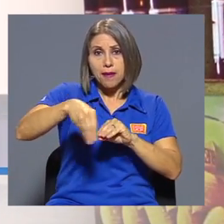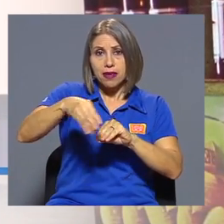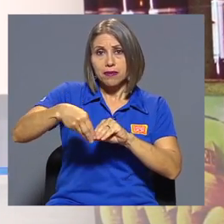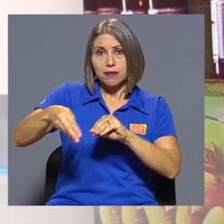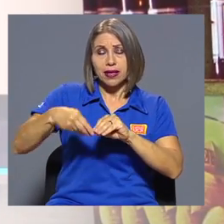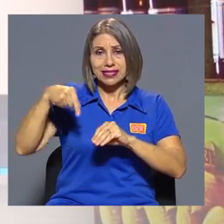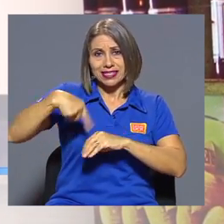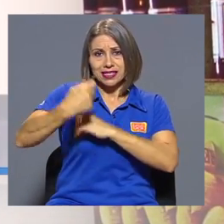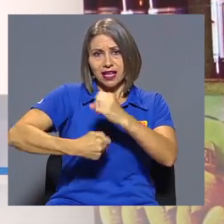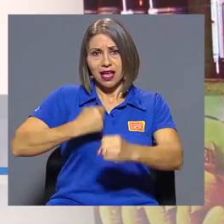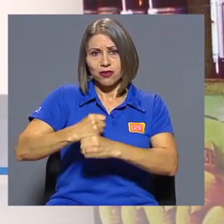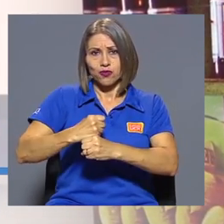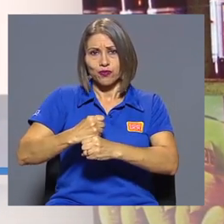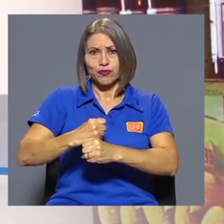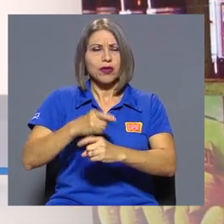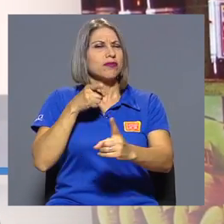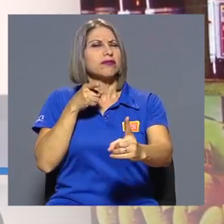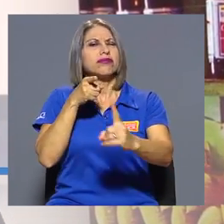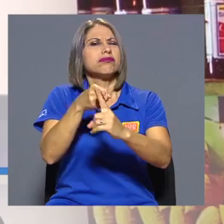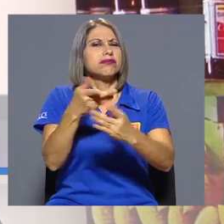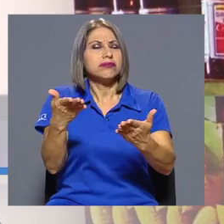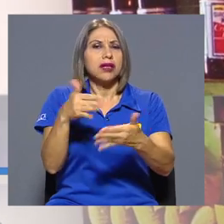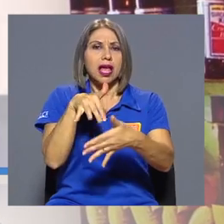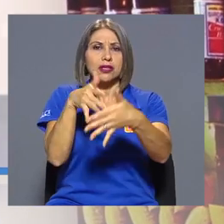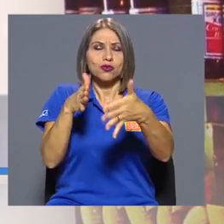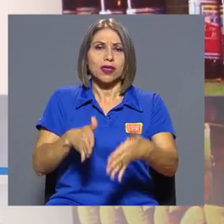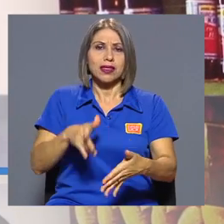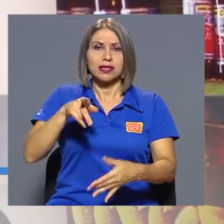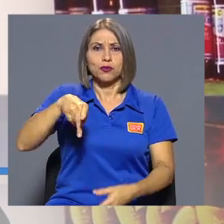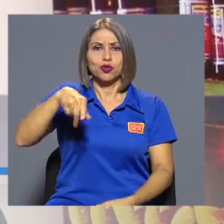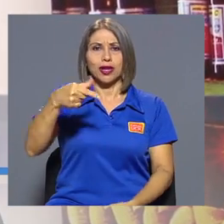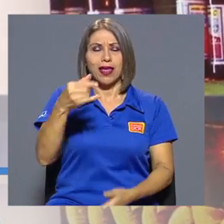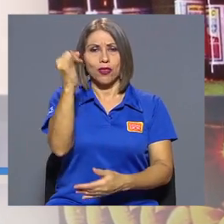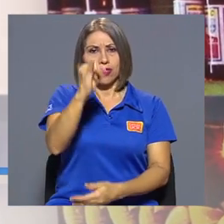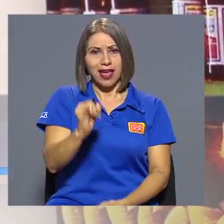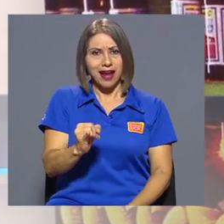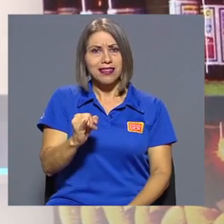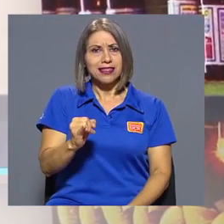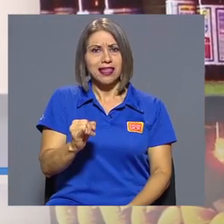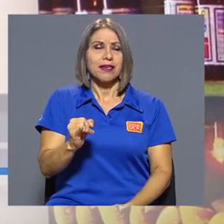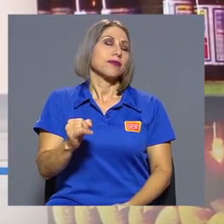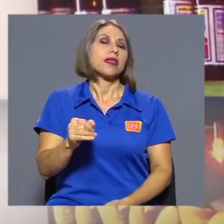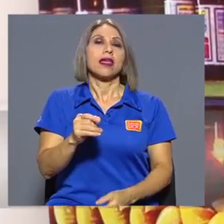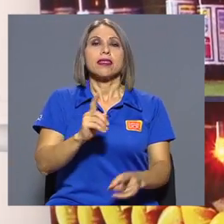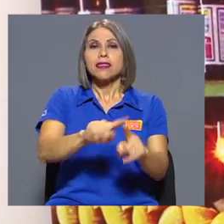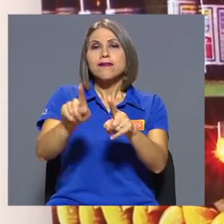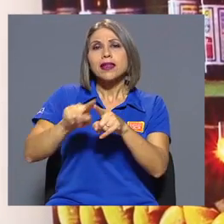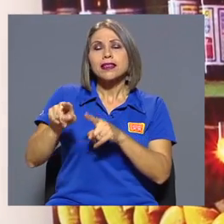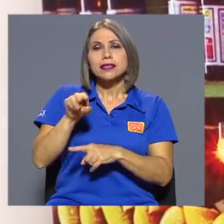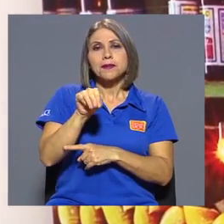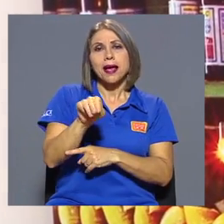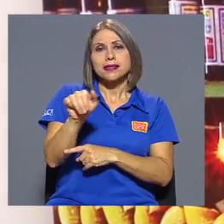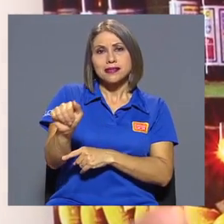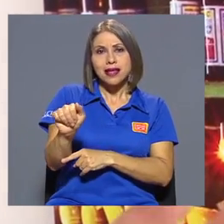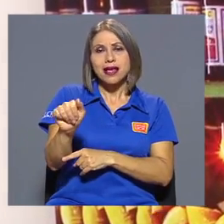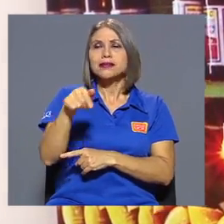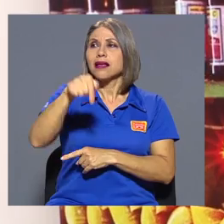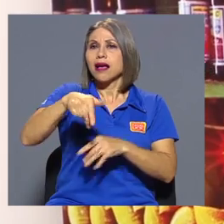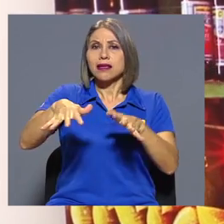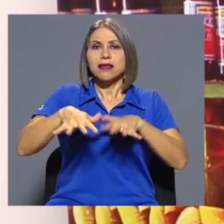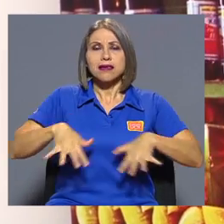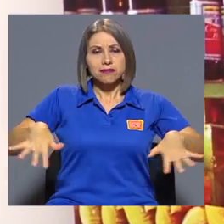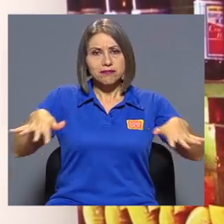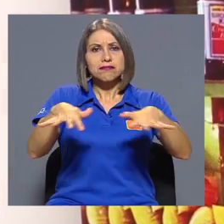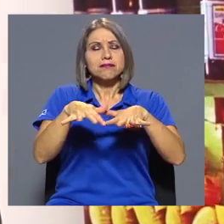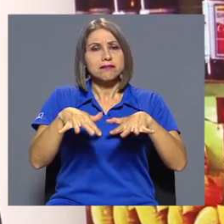y la idea es que también los estudiantes del posgrado de arte, las maestrías correspondientes encuentren